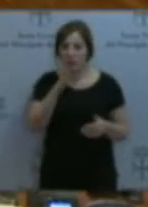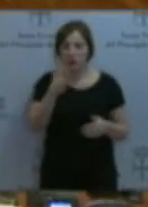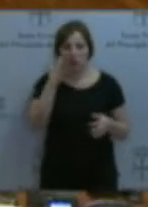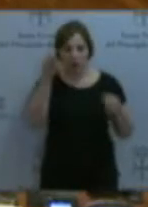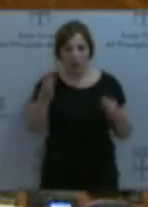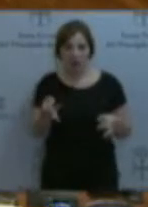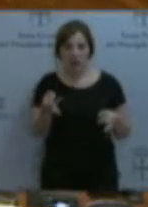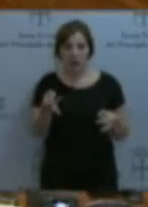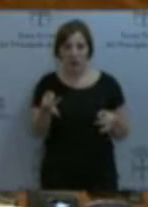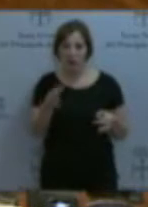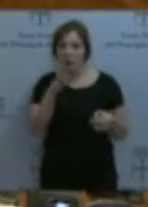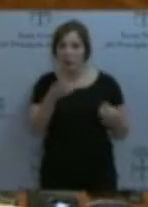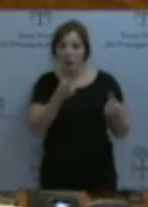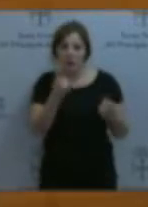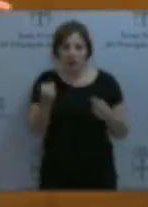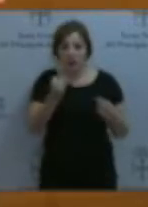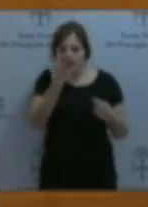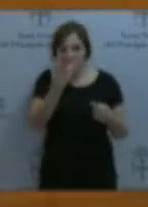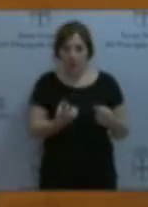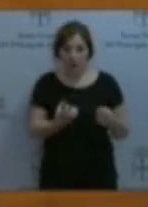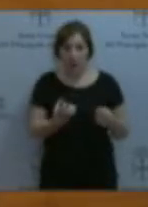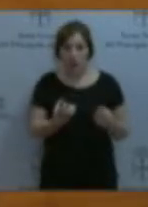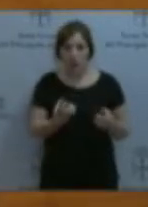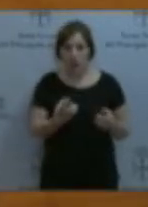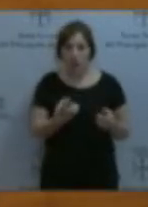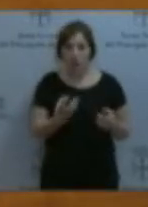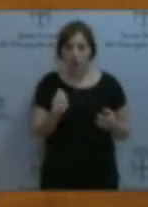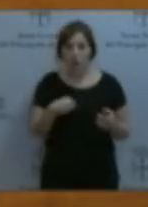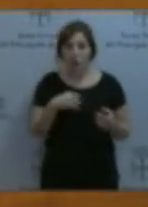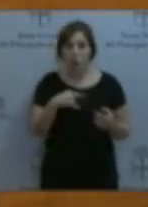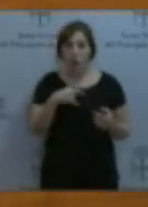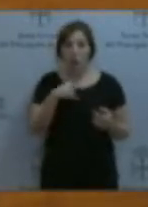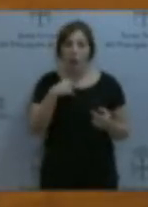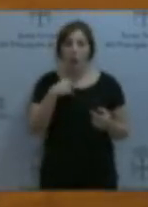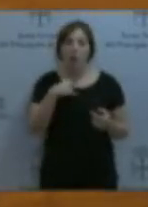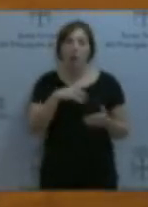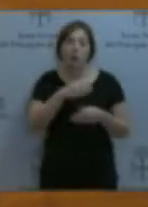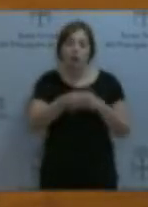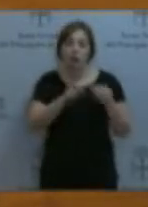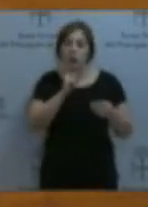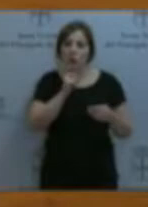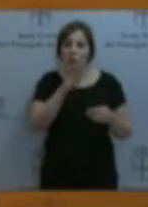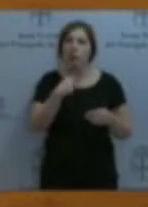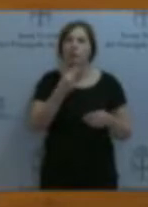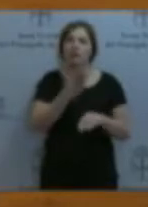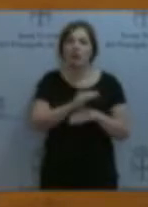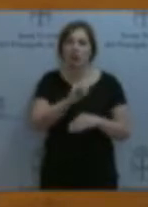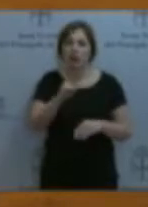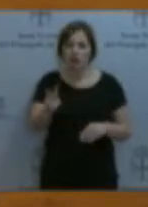porque le falta a rigor la terminología utilizada. Ya ha comentado también la diputada Izquierda Unida.